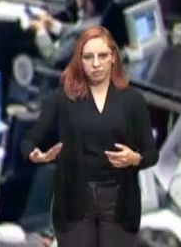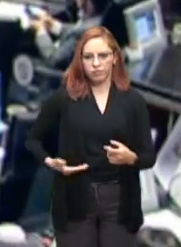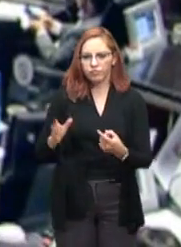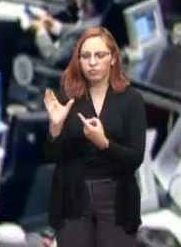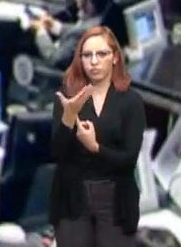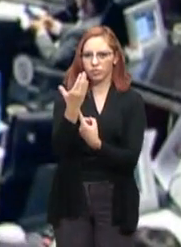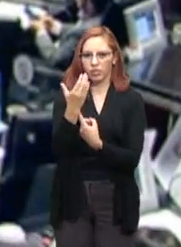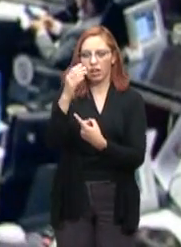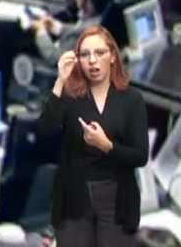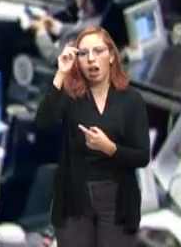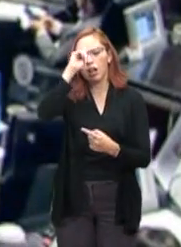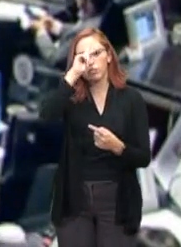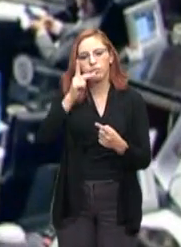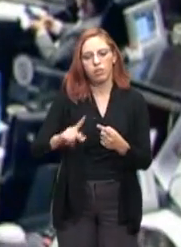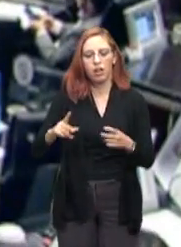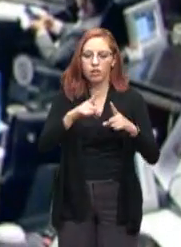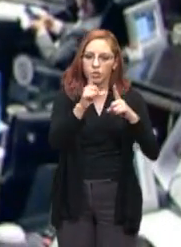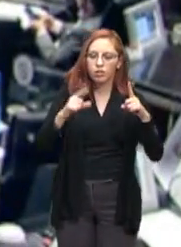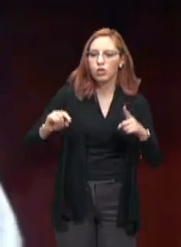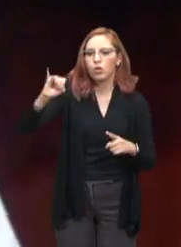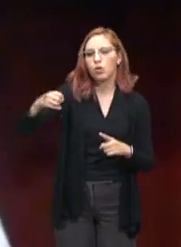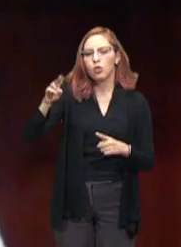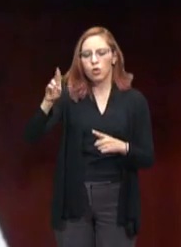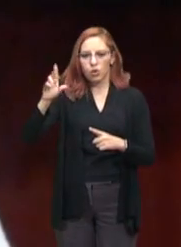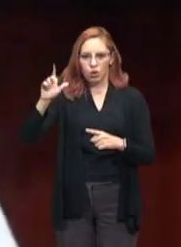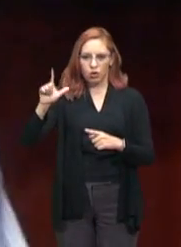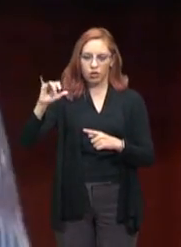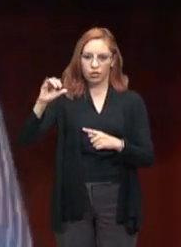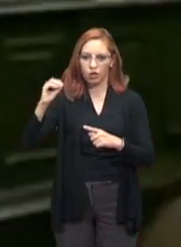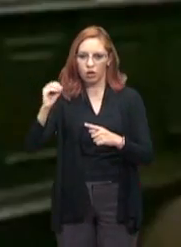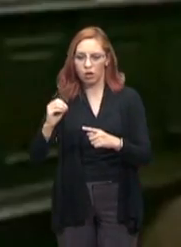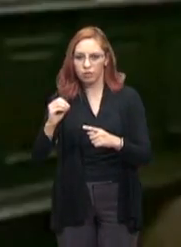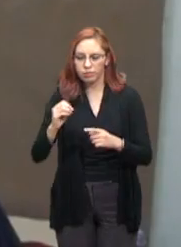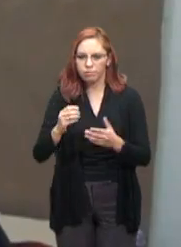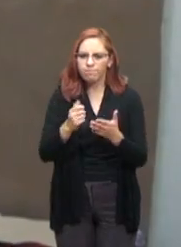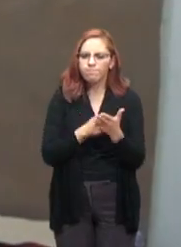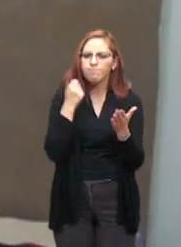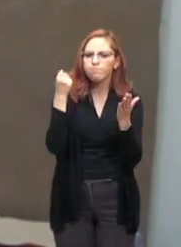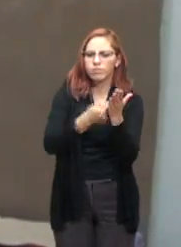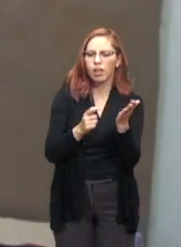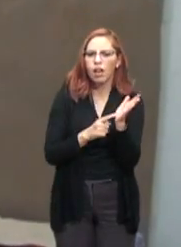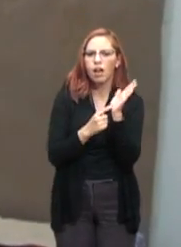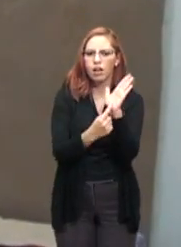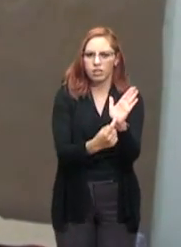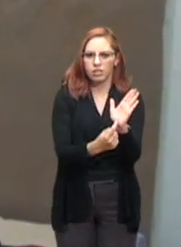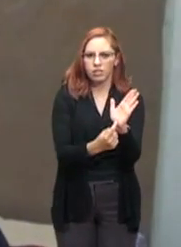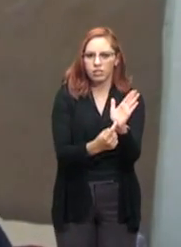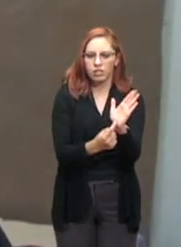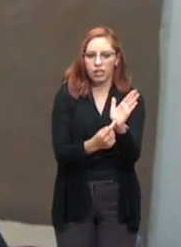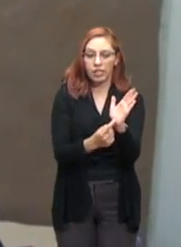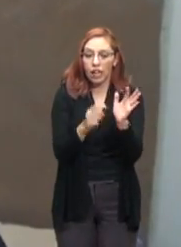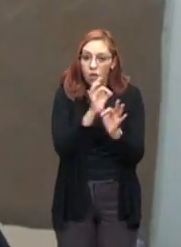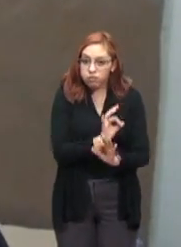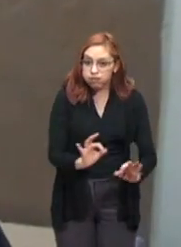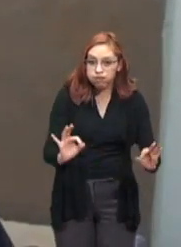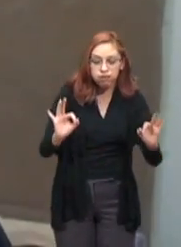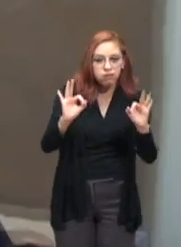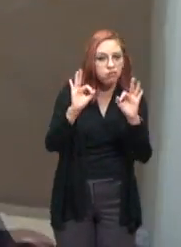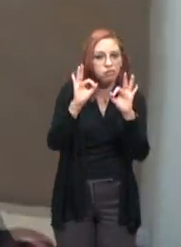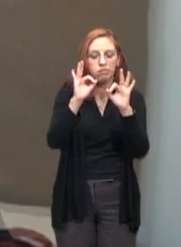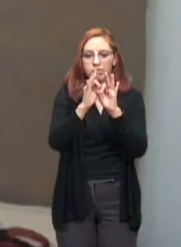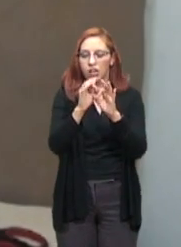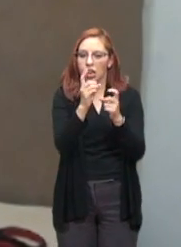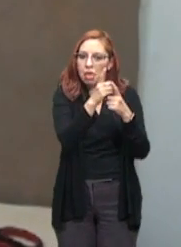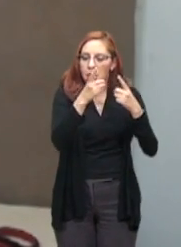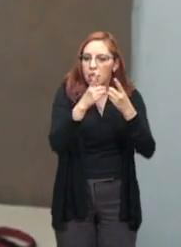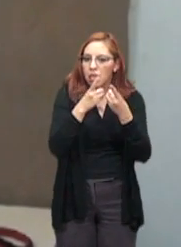Patronal de la República Mexicana, Julio César Galindo Pérez, emitió una postura. Que era una palanca importantísima de desarrollo